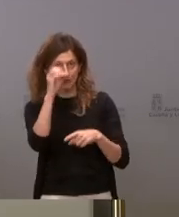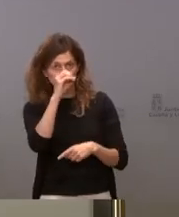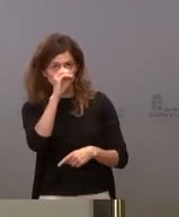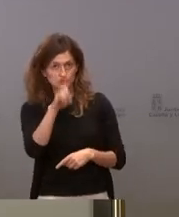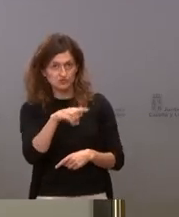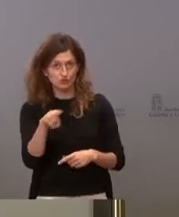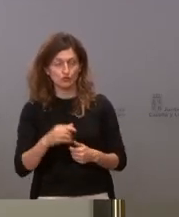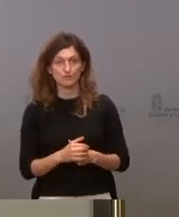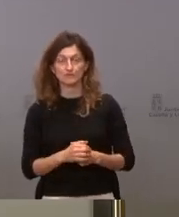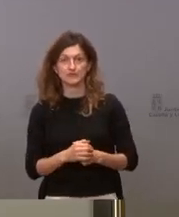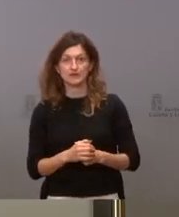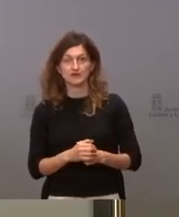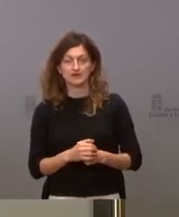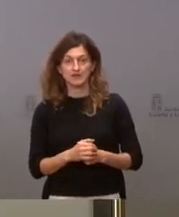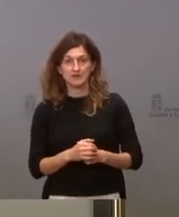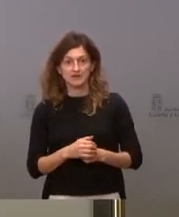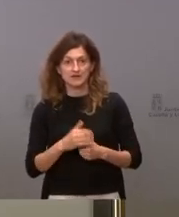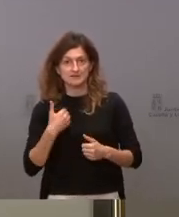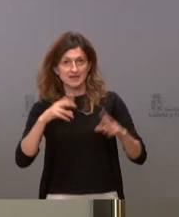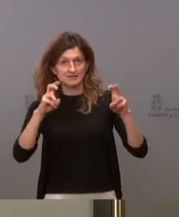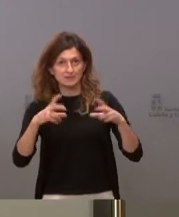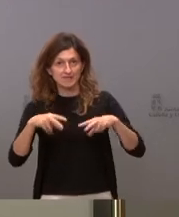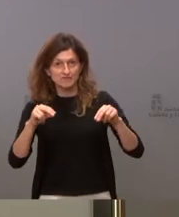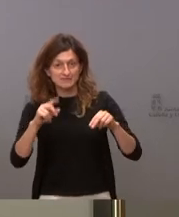y si se ha acabado ya ese tema.